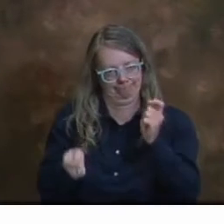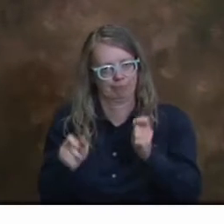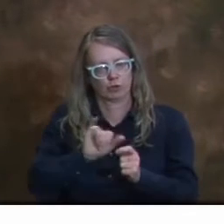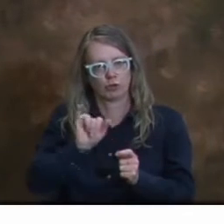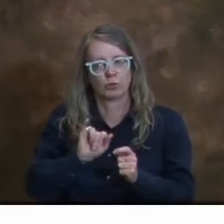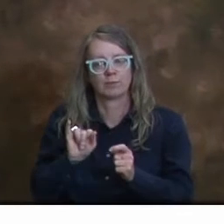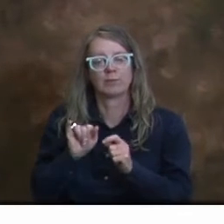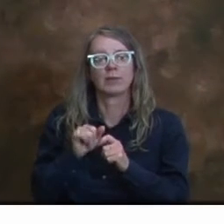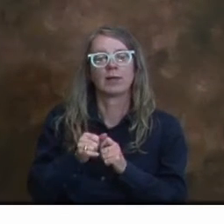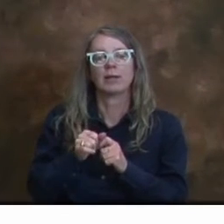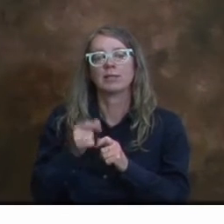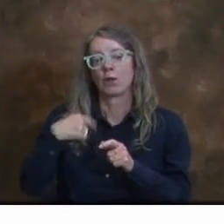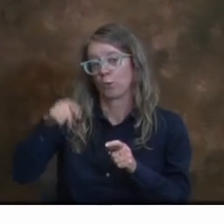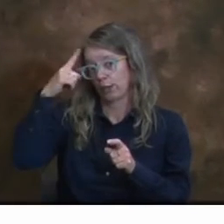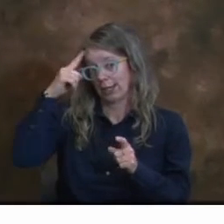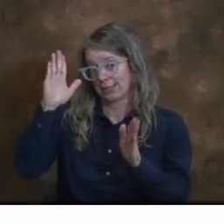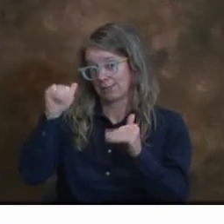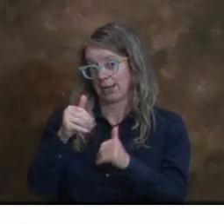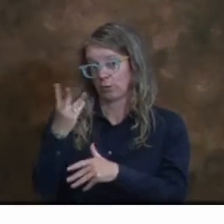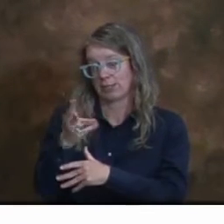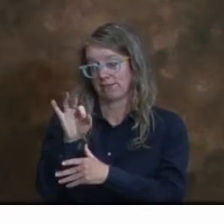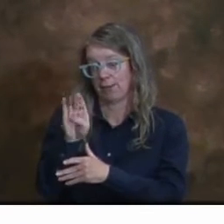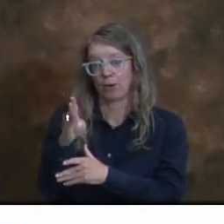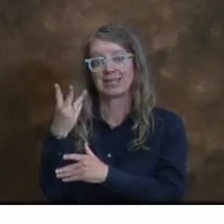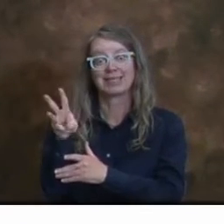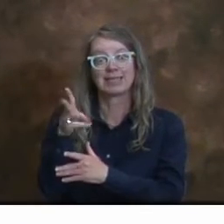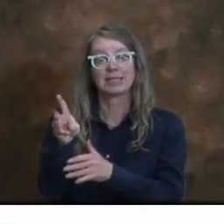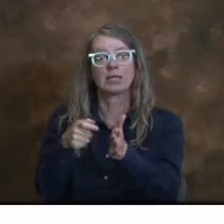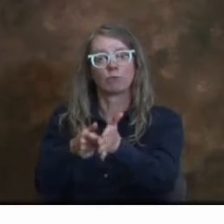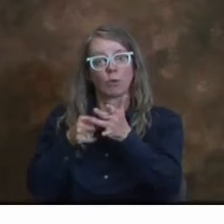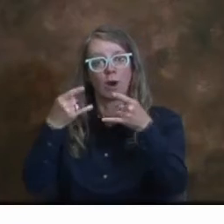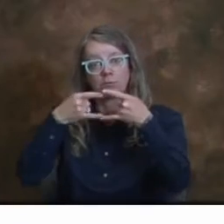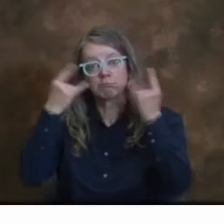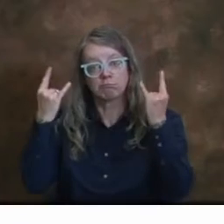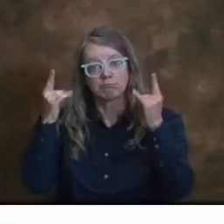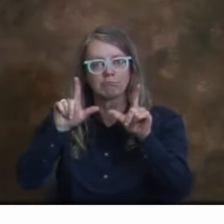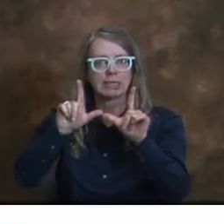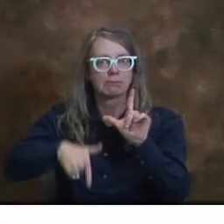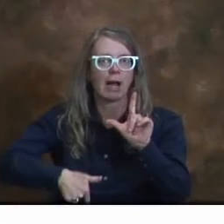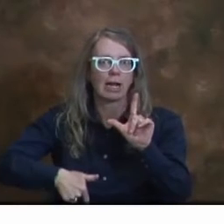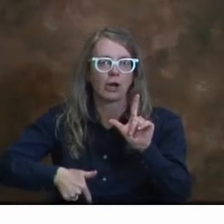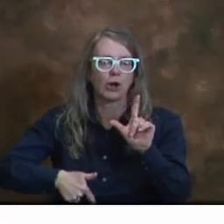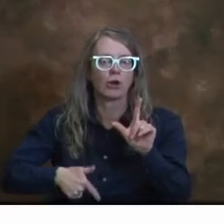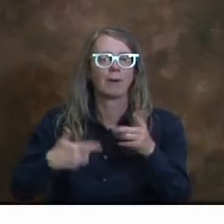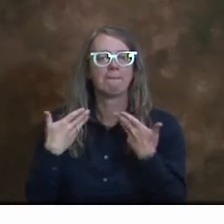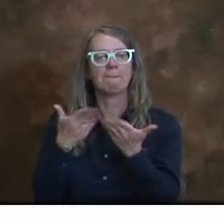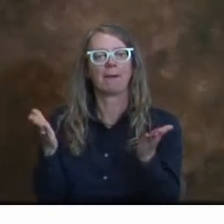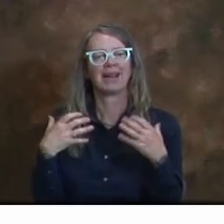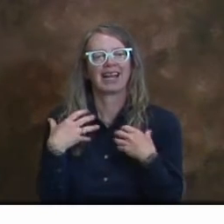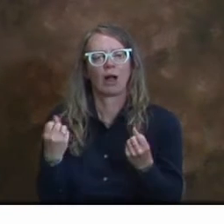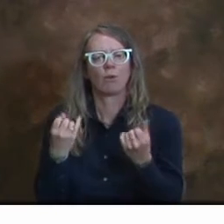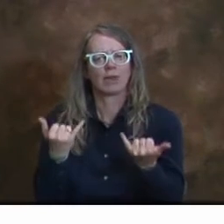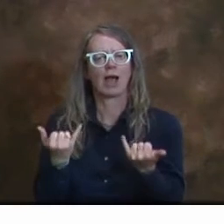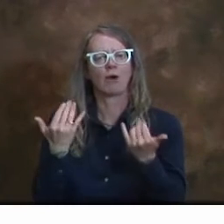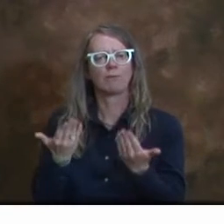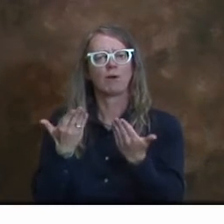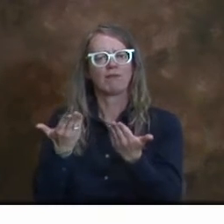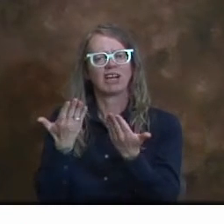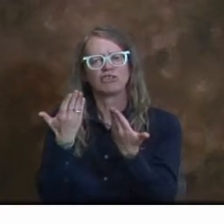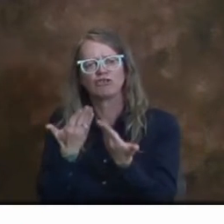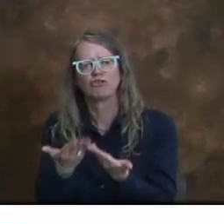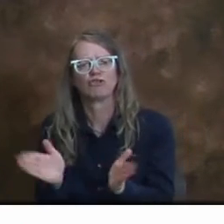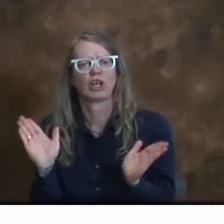los cubrimientos de boca, probablemente terminando a finales de mes, la